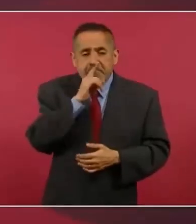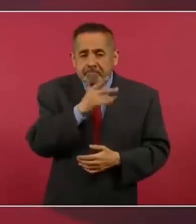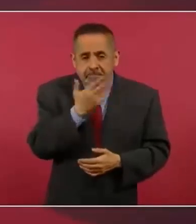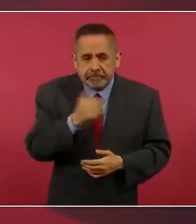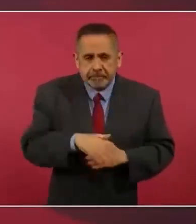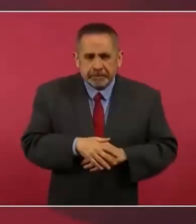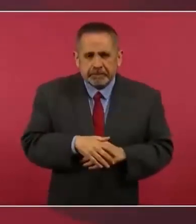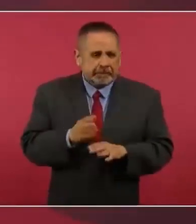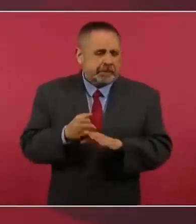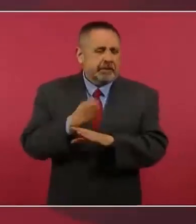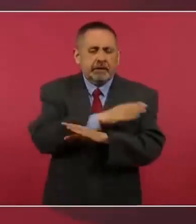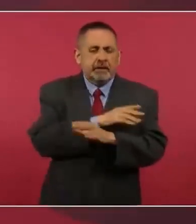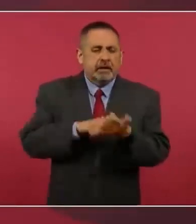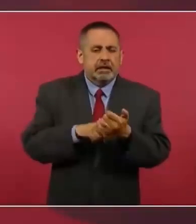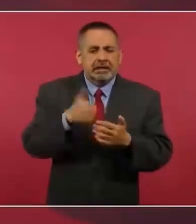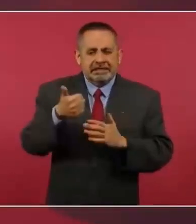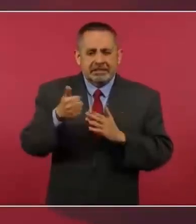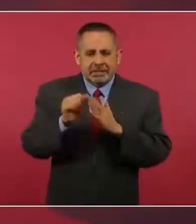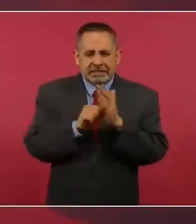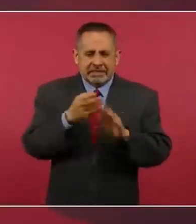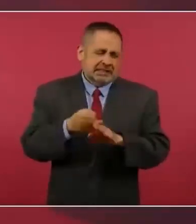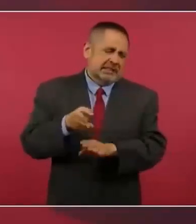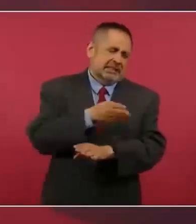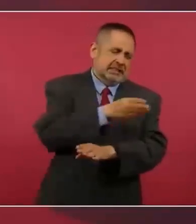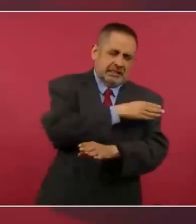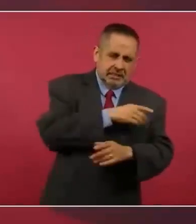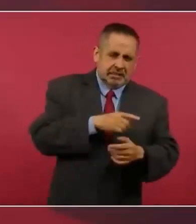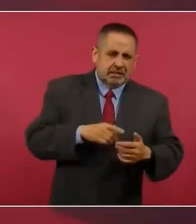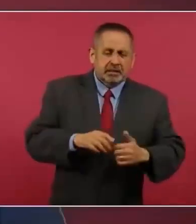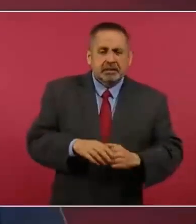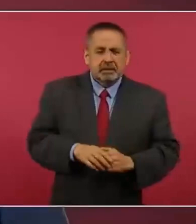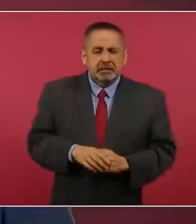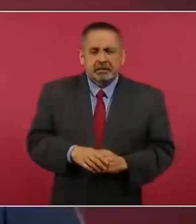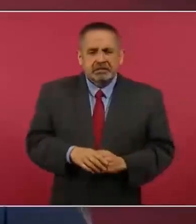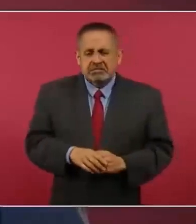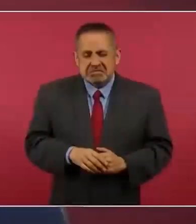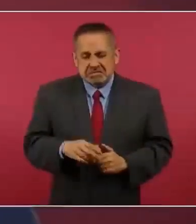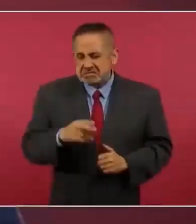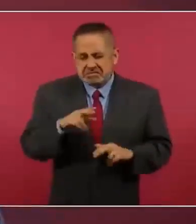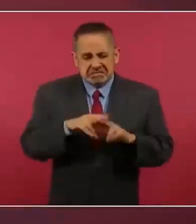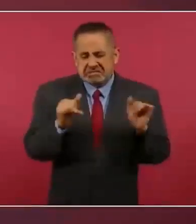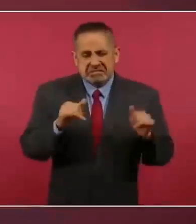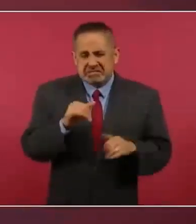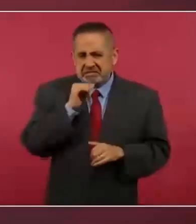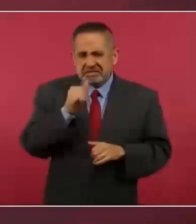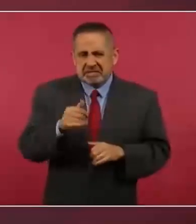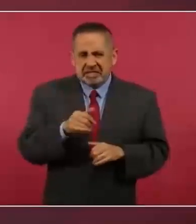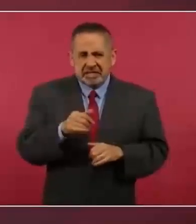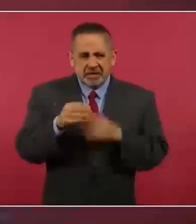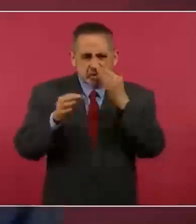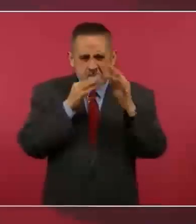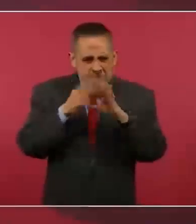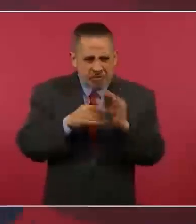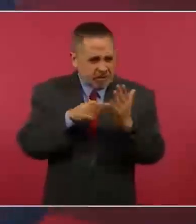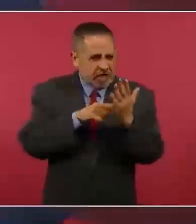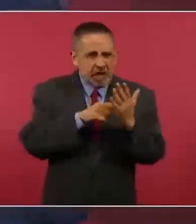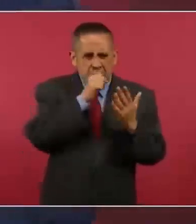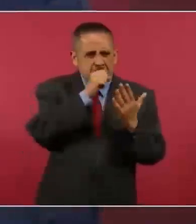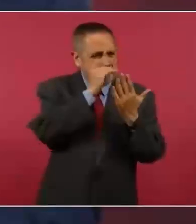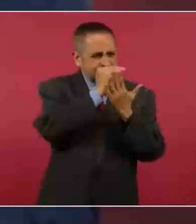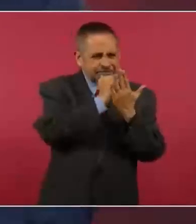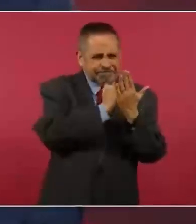Seis meses de los periódicos, ni siquiera váyase a las notas, váyase a los